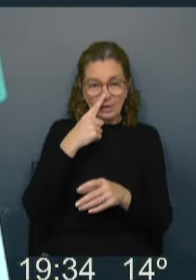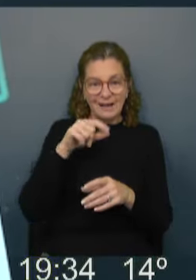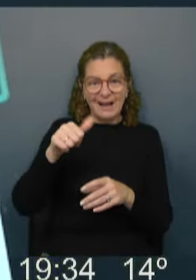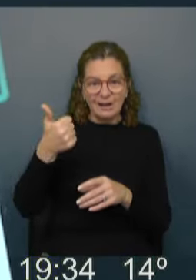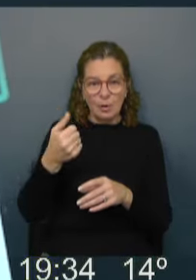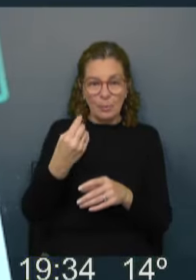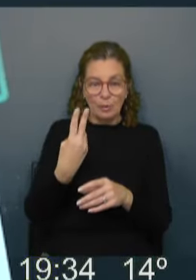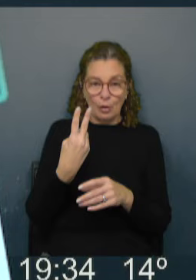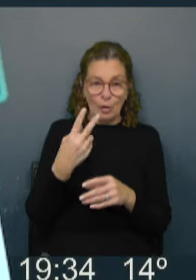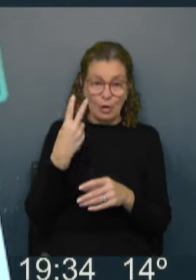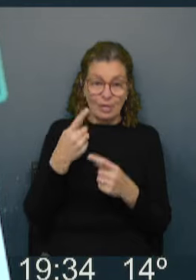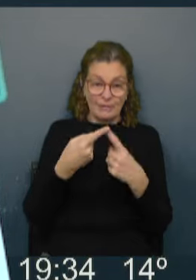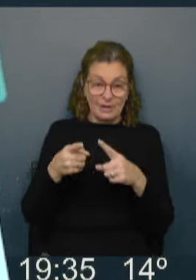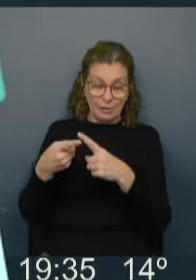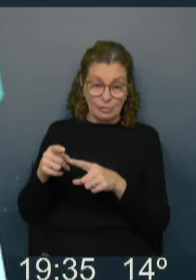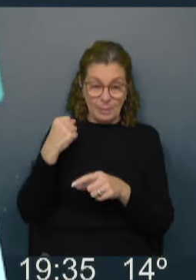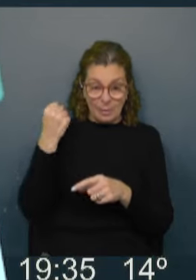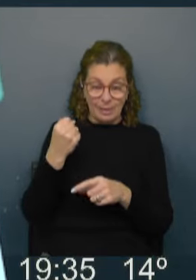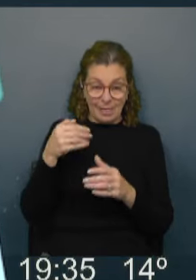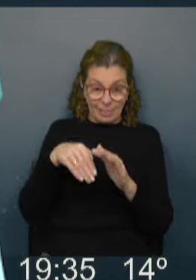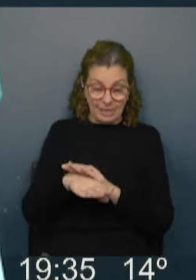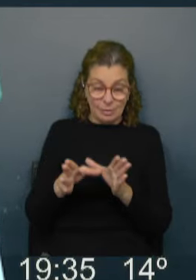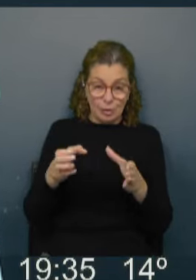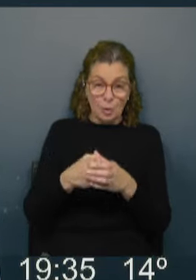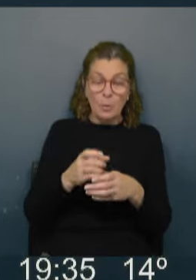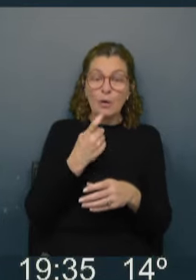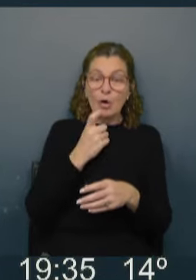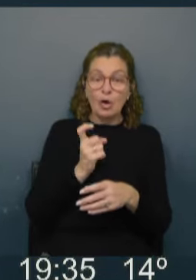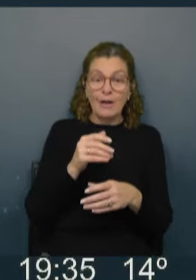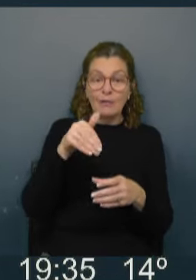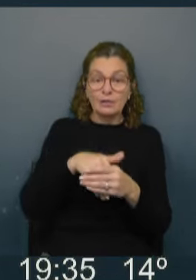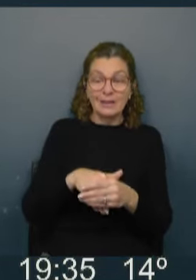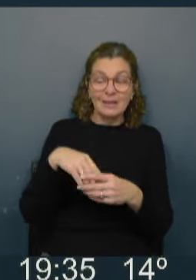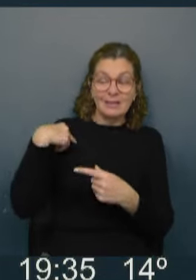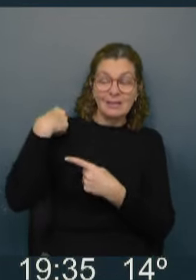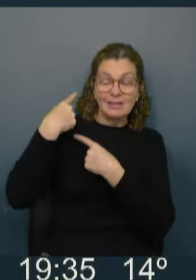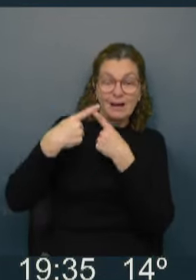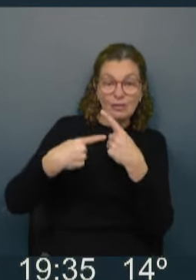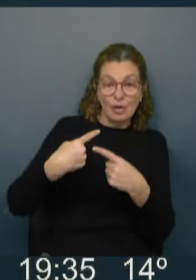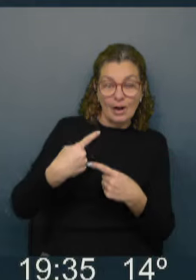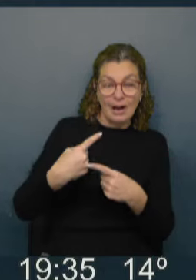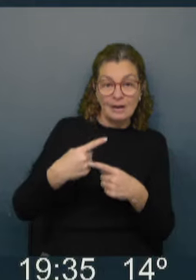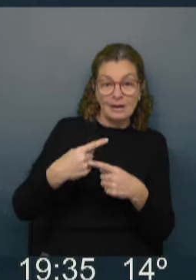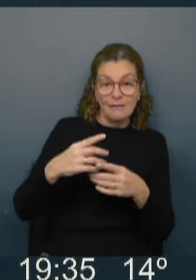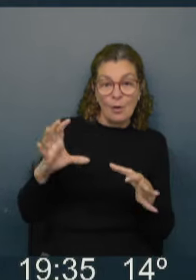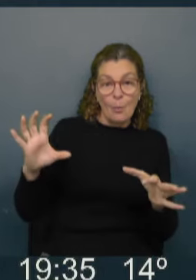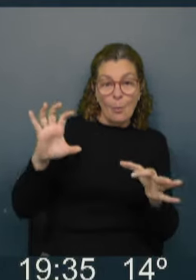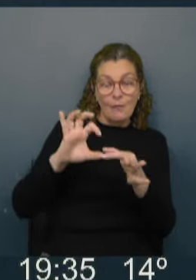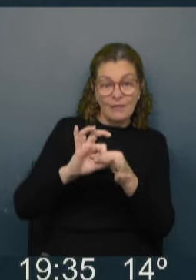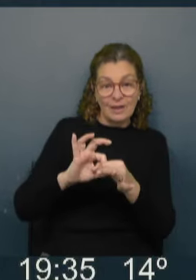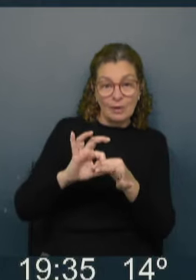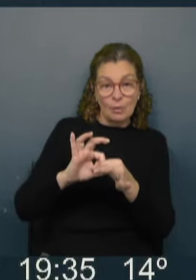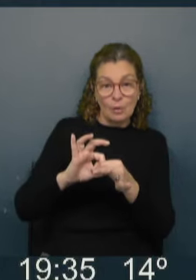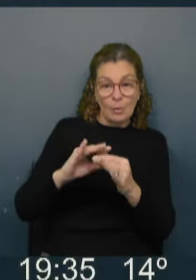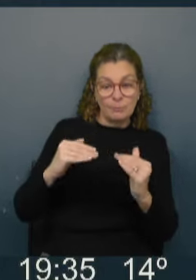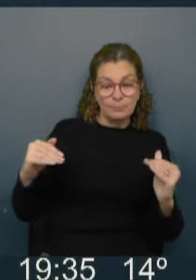interna por dos factores. Uno, porque dentro del Partido Colorado, de votantes tradicionales del Partido Colorado, había un vínculo, una relación